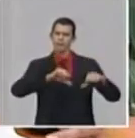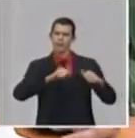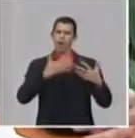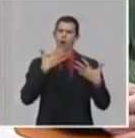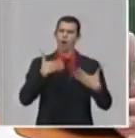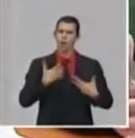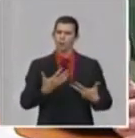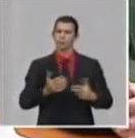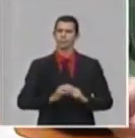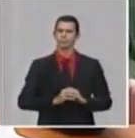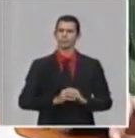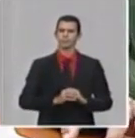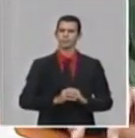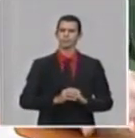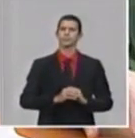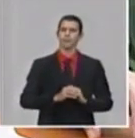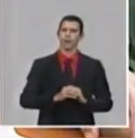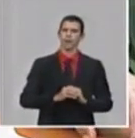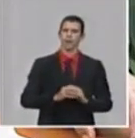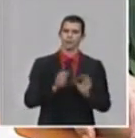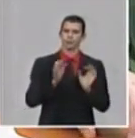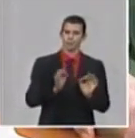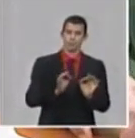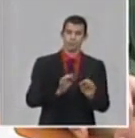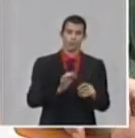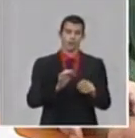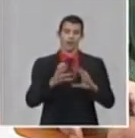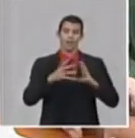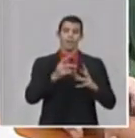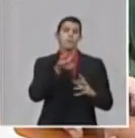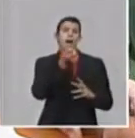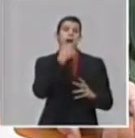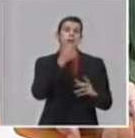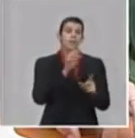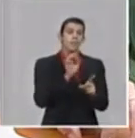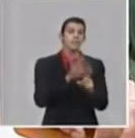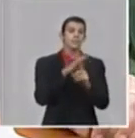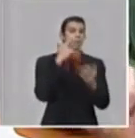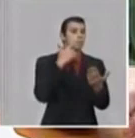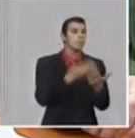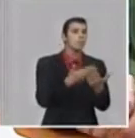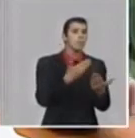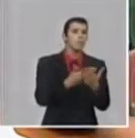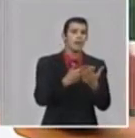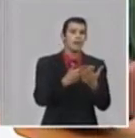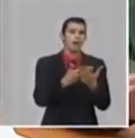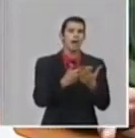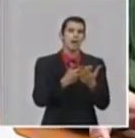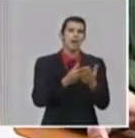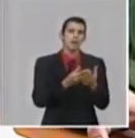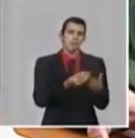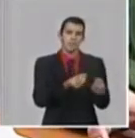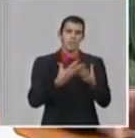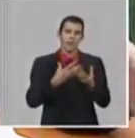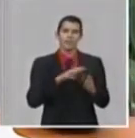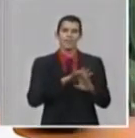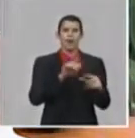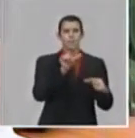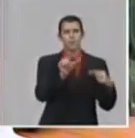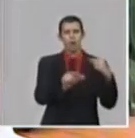diseñaron una batería de moléculas con capacidad de regular la respuesta inflamatoria.